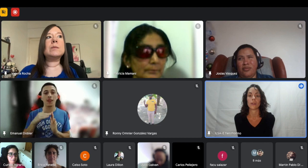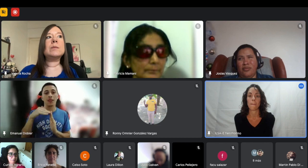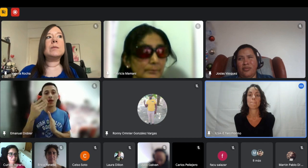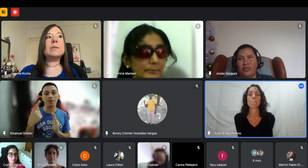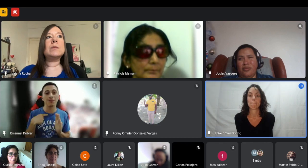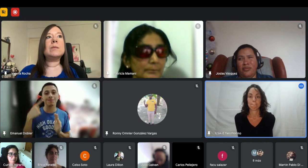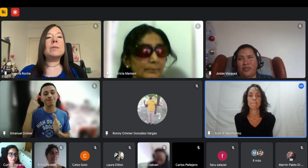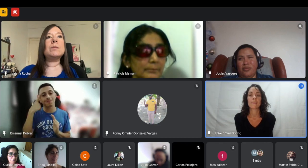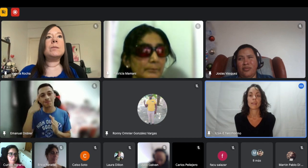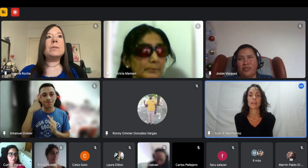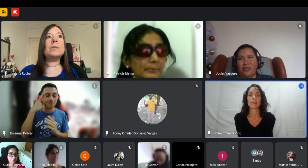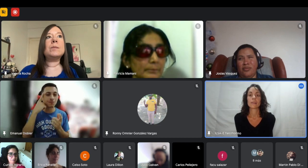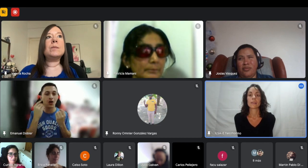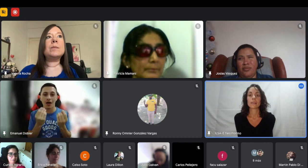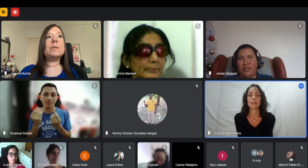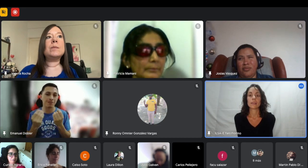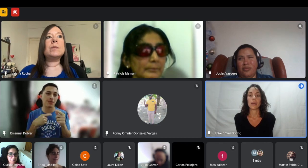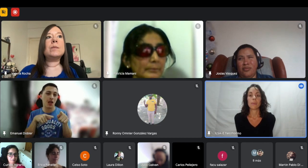movimiento